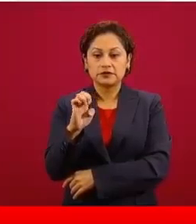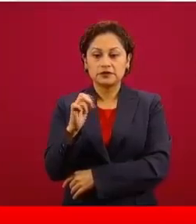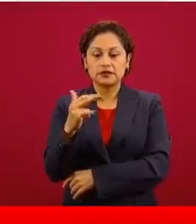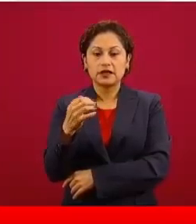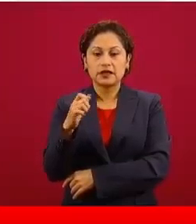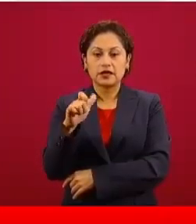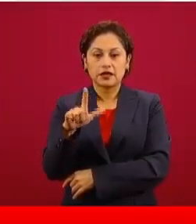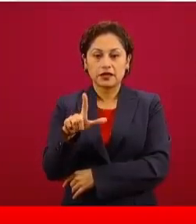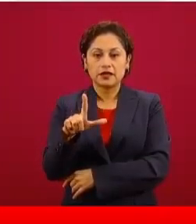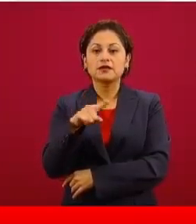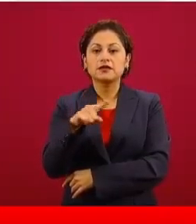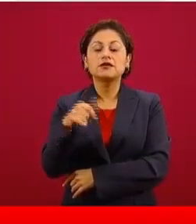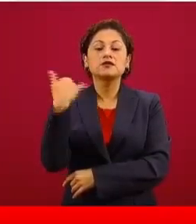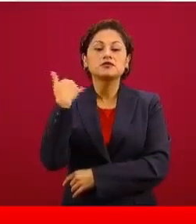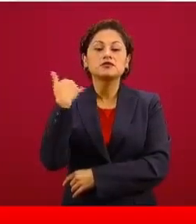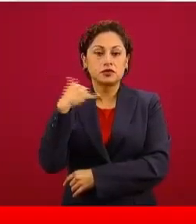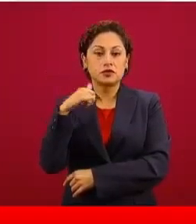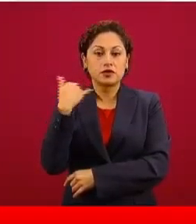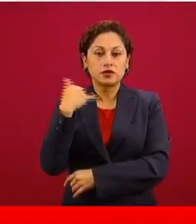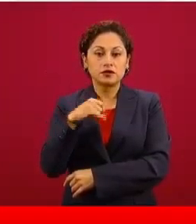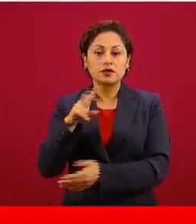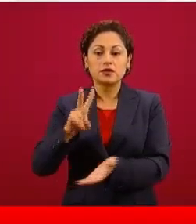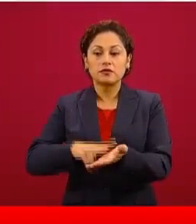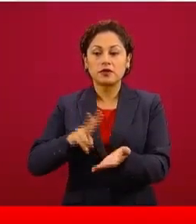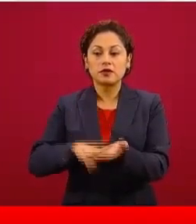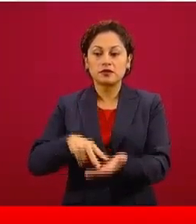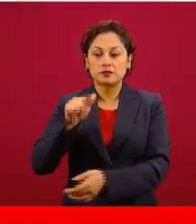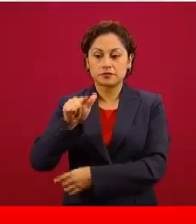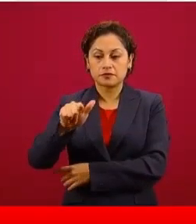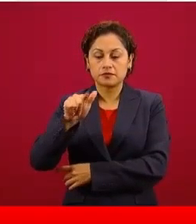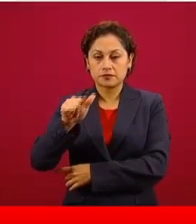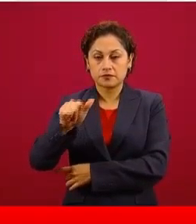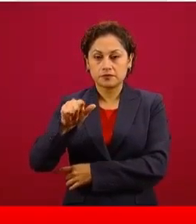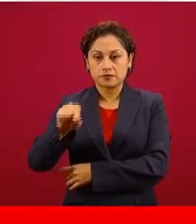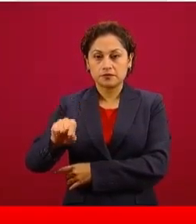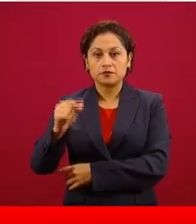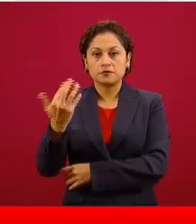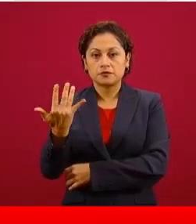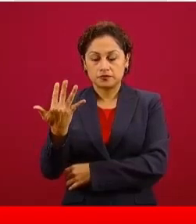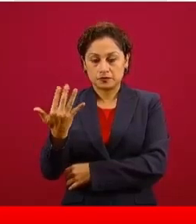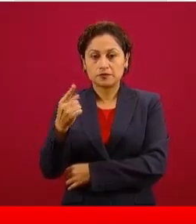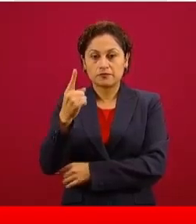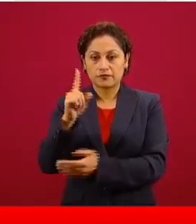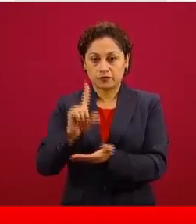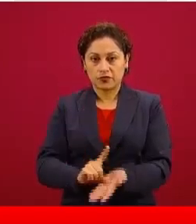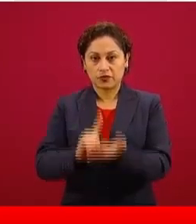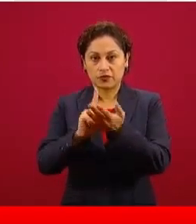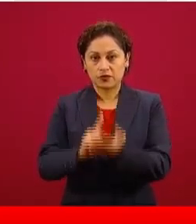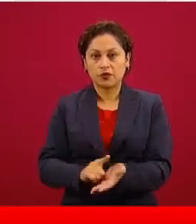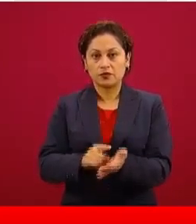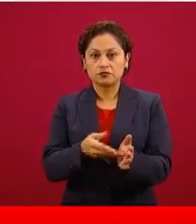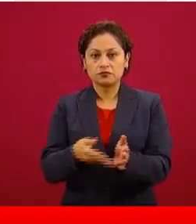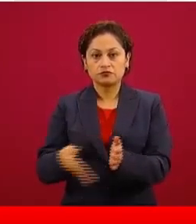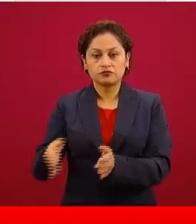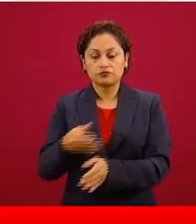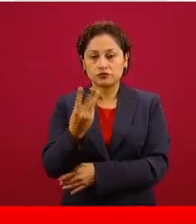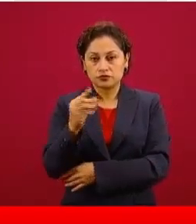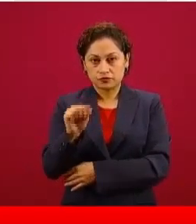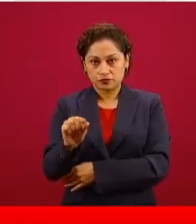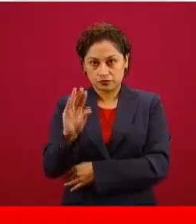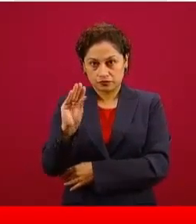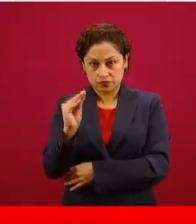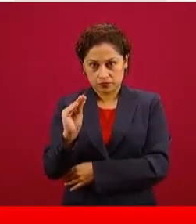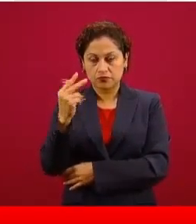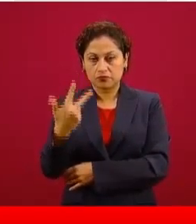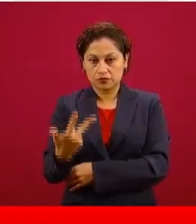Yucatán, 17 pesos con 50 centavos por litro, con un margen de $3.98. Pueden ver que en la